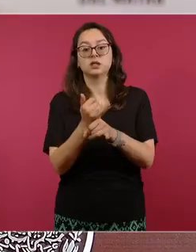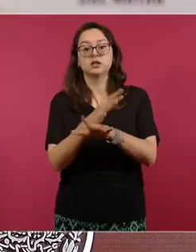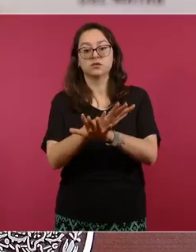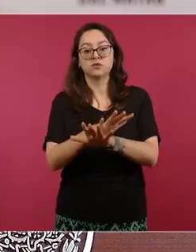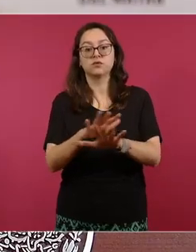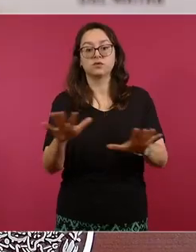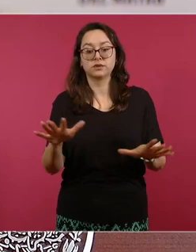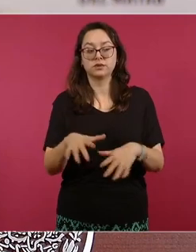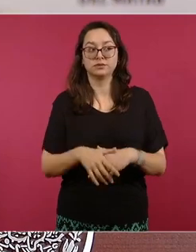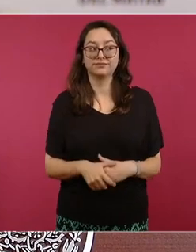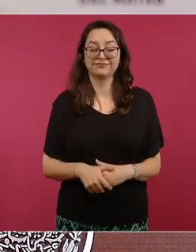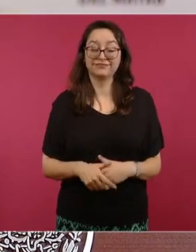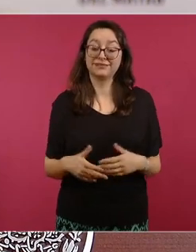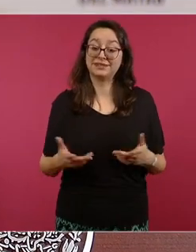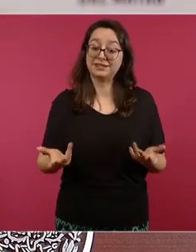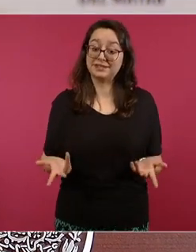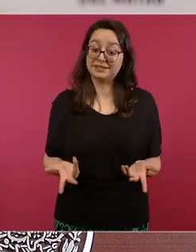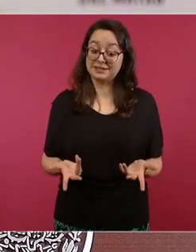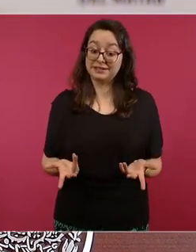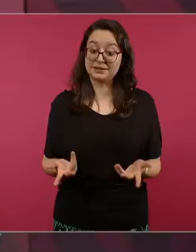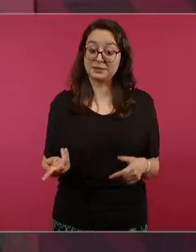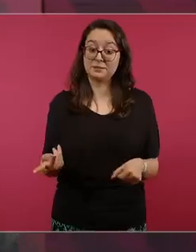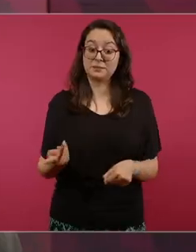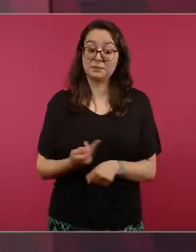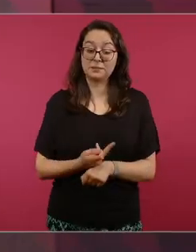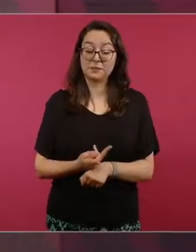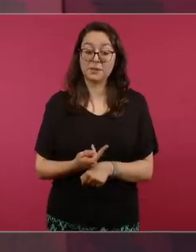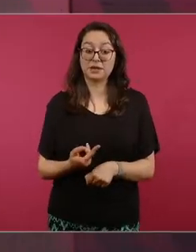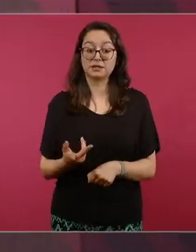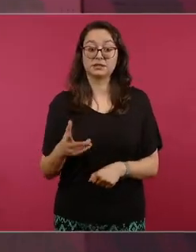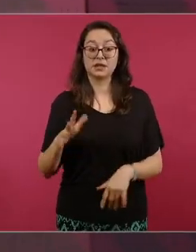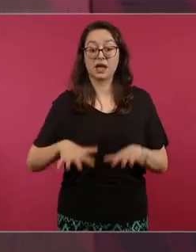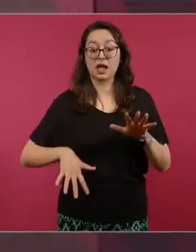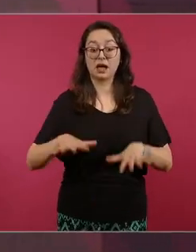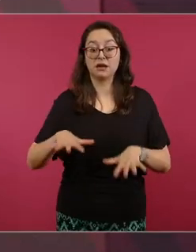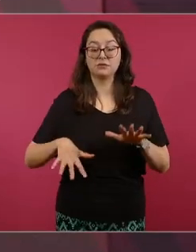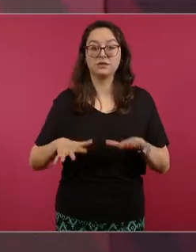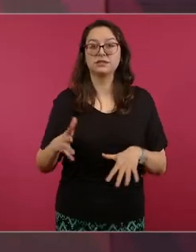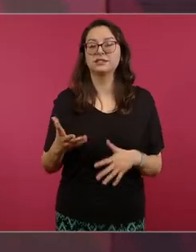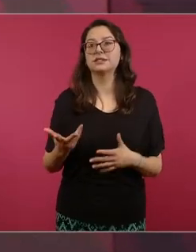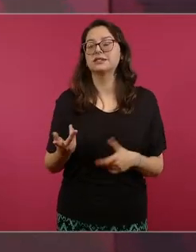a veces como es natural